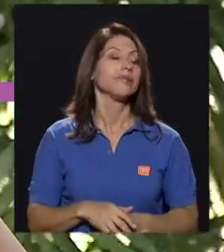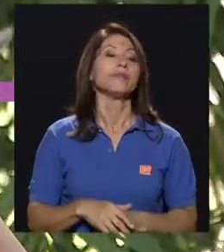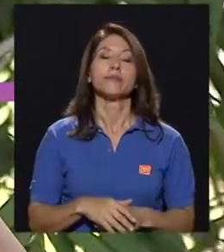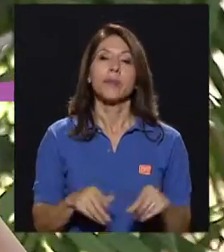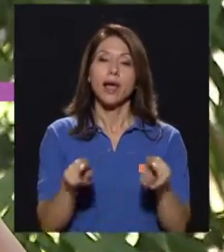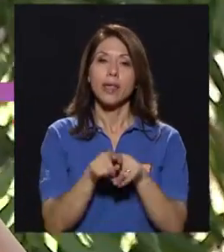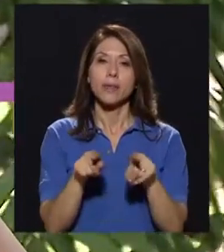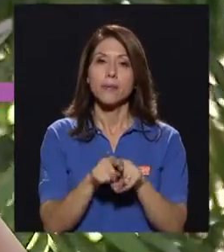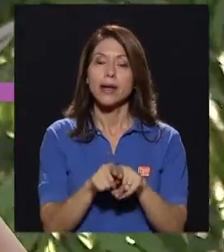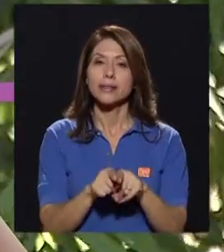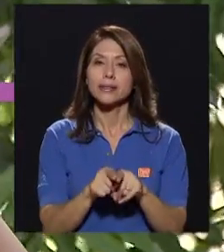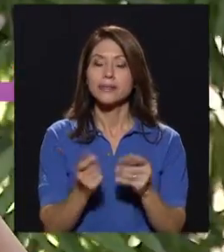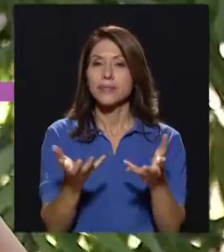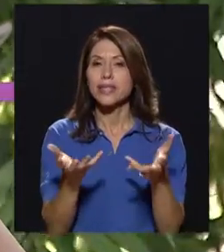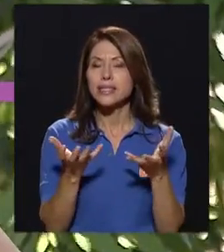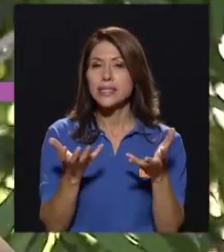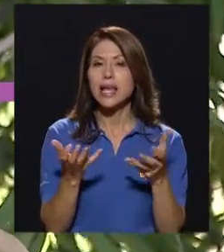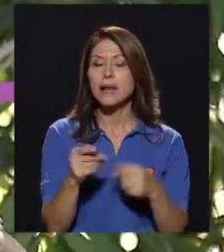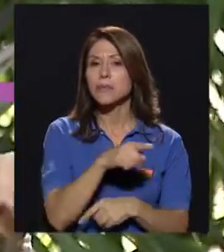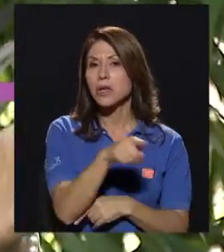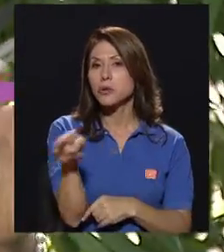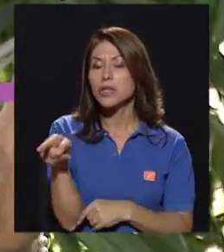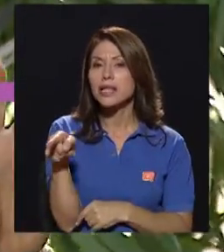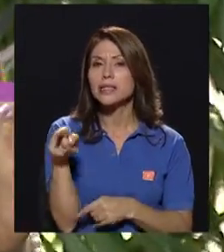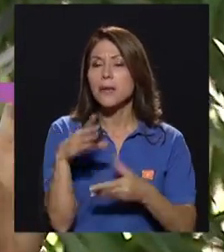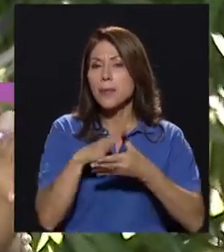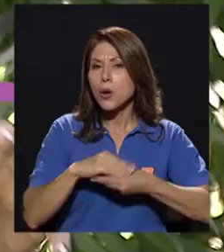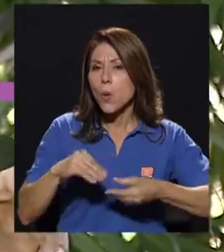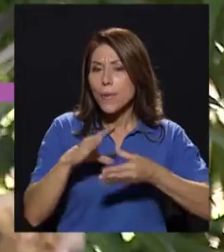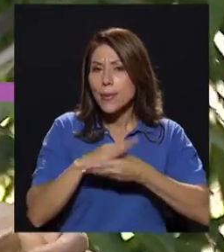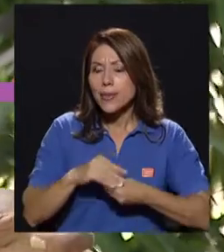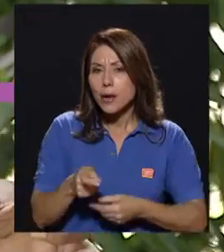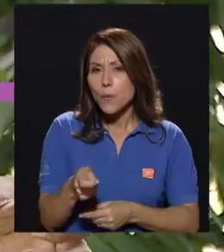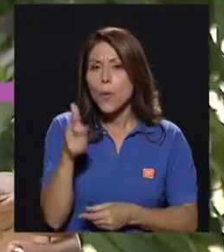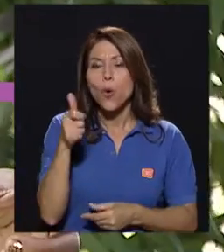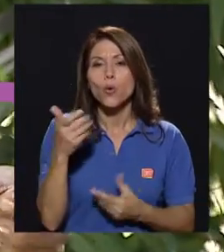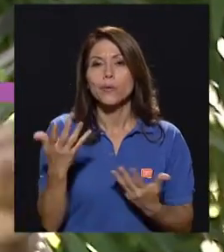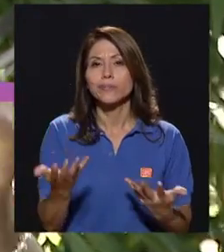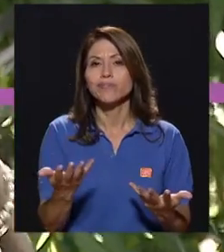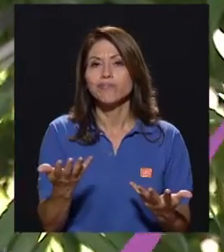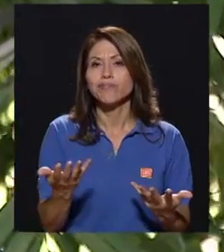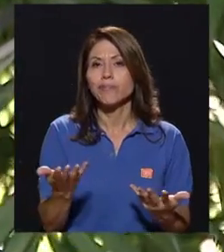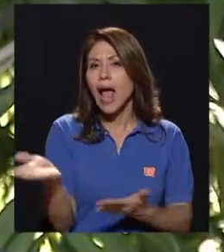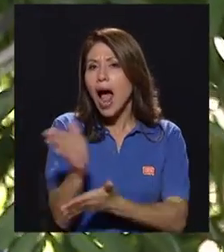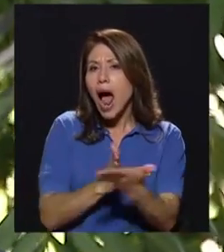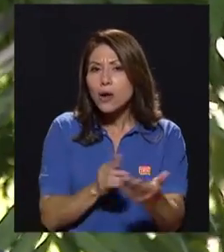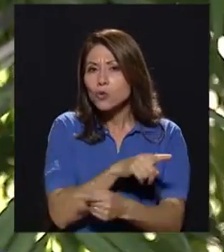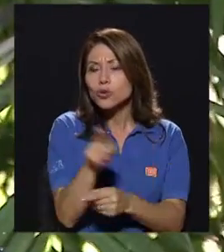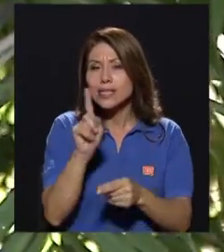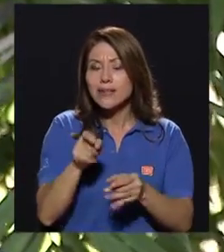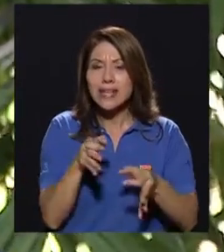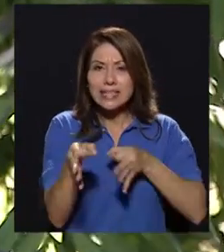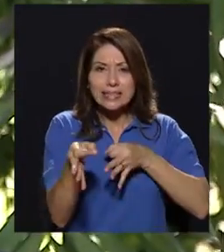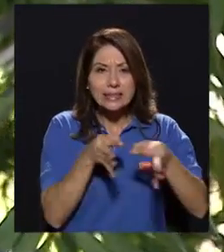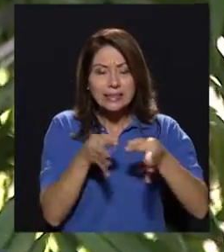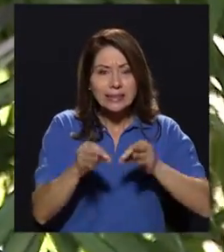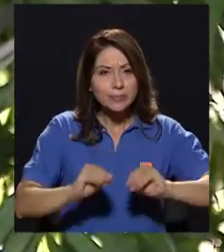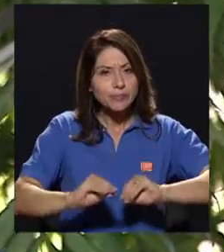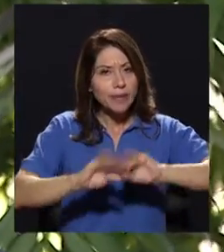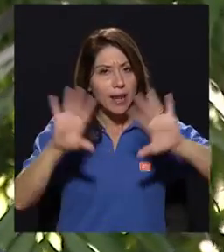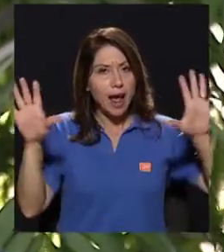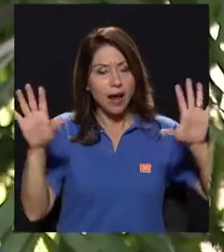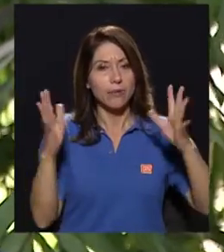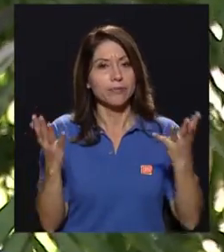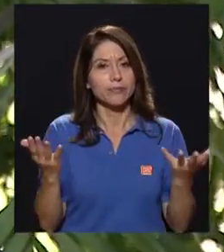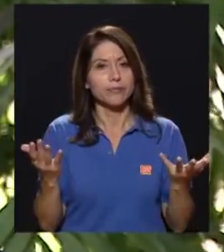Quisiera, además, que me comentaran un poco para cerrar este bloque algo que tengan que dejar claro en relación a